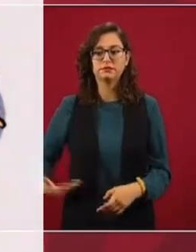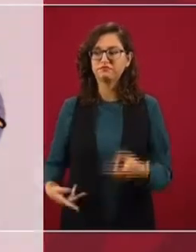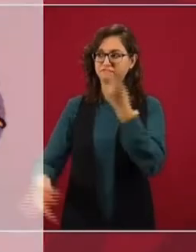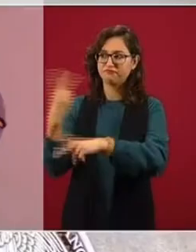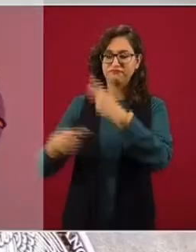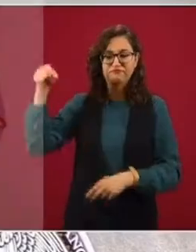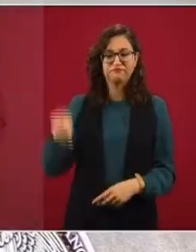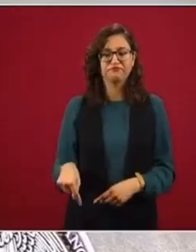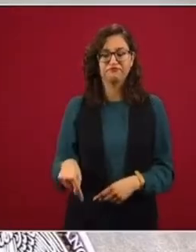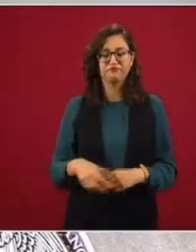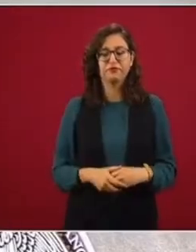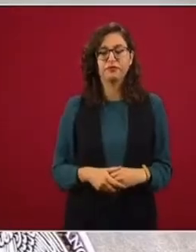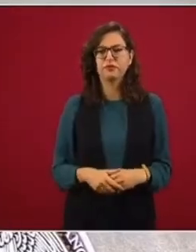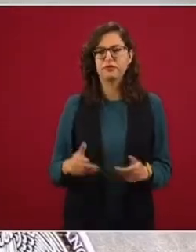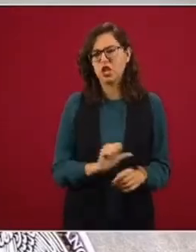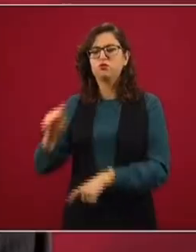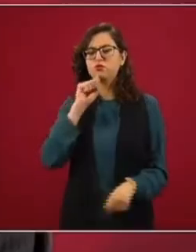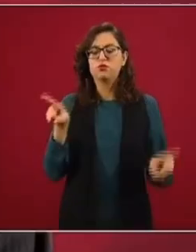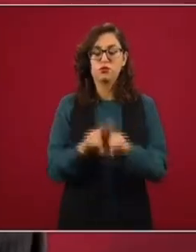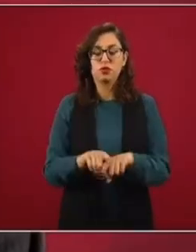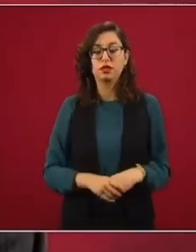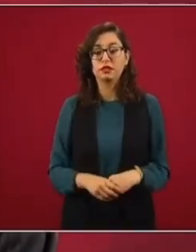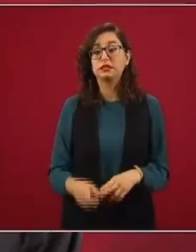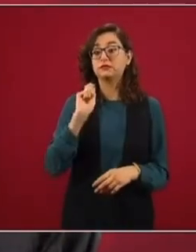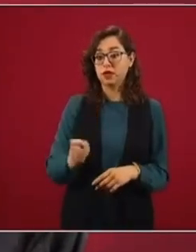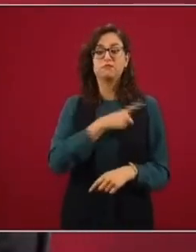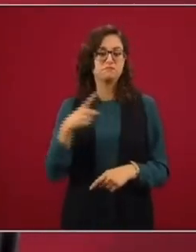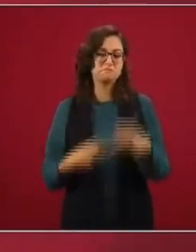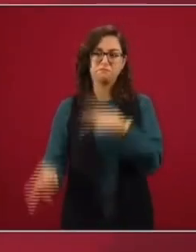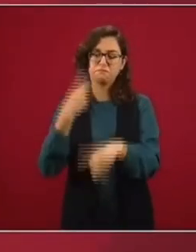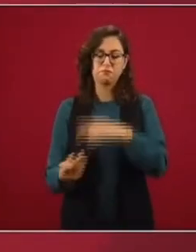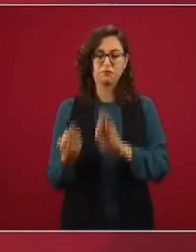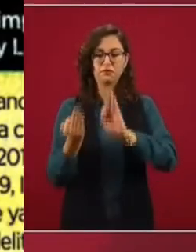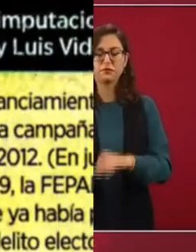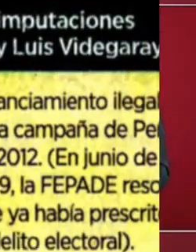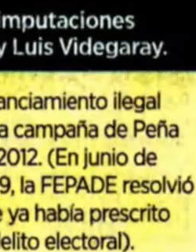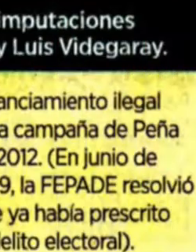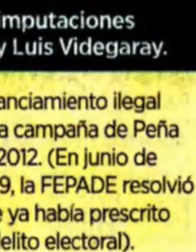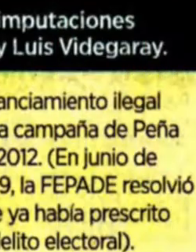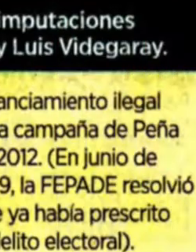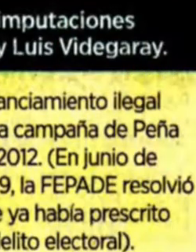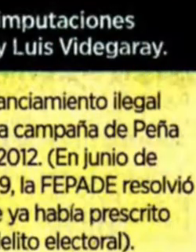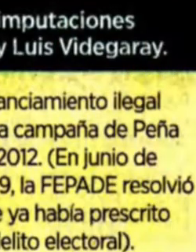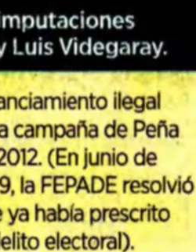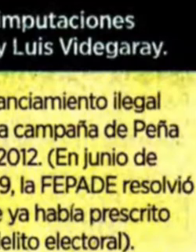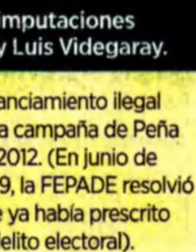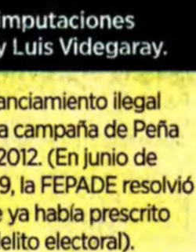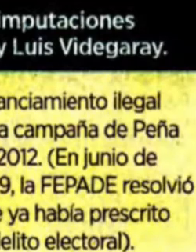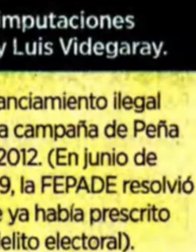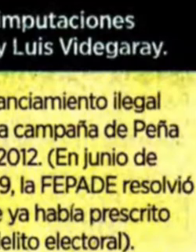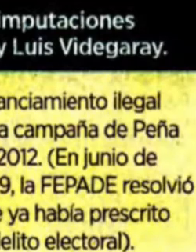entre otros servidores públicos. O sea, tiene que declarar el expresidente Calderón, el expresidente Peña,